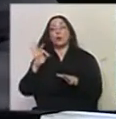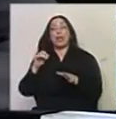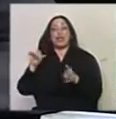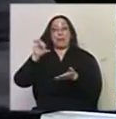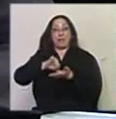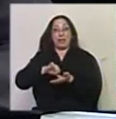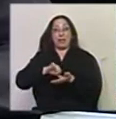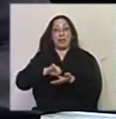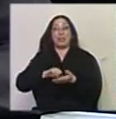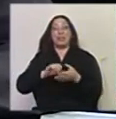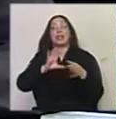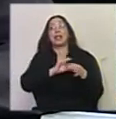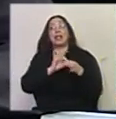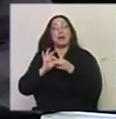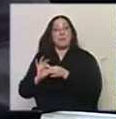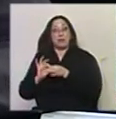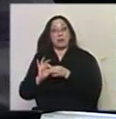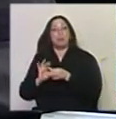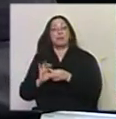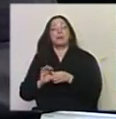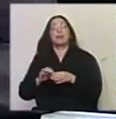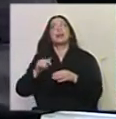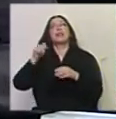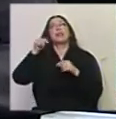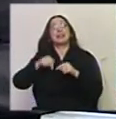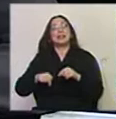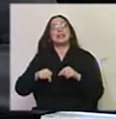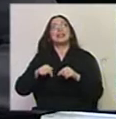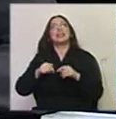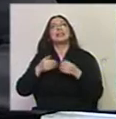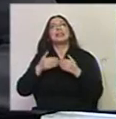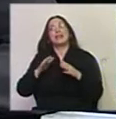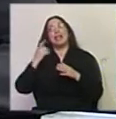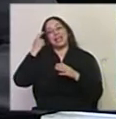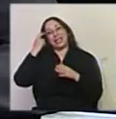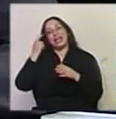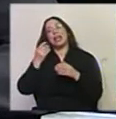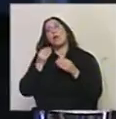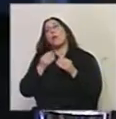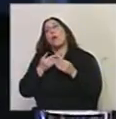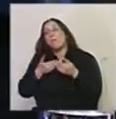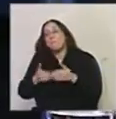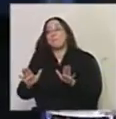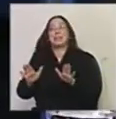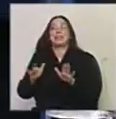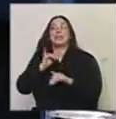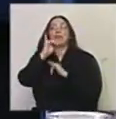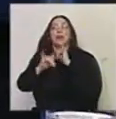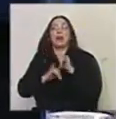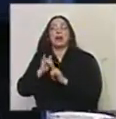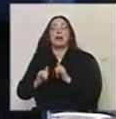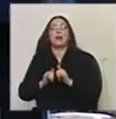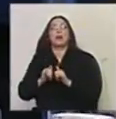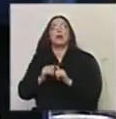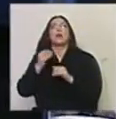y de la mano de la cultura. Claro. Si bien es bien incipiente, decían, mostrábamos en el informe, ¿cuándo